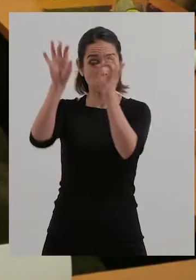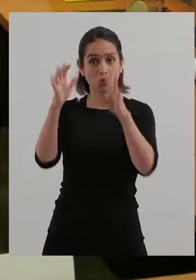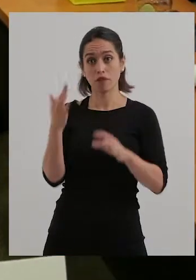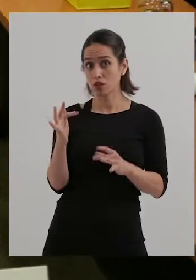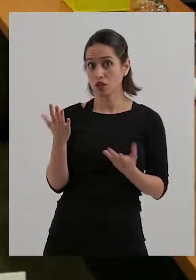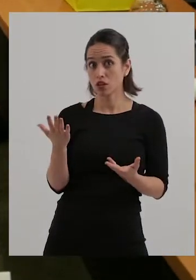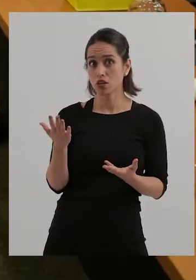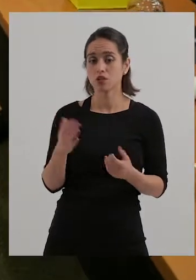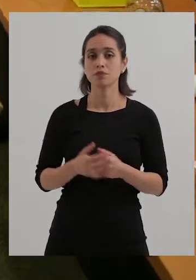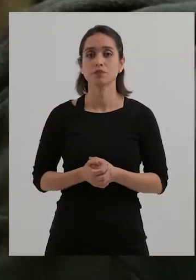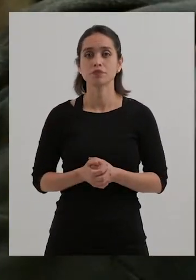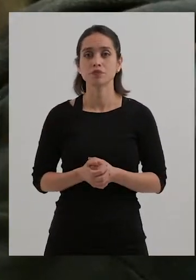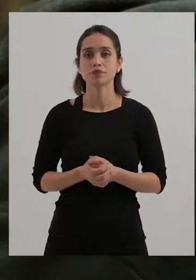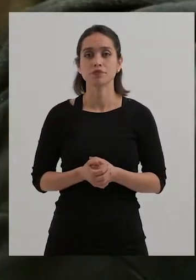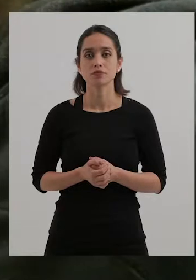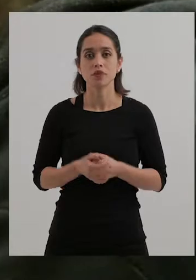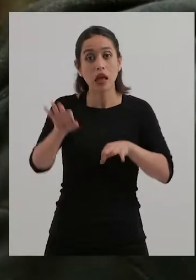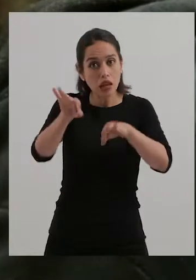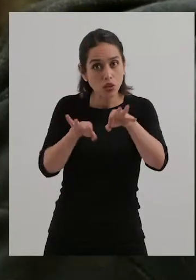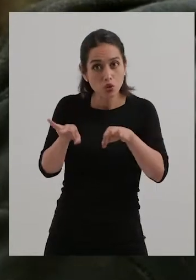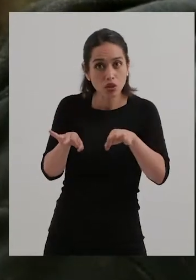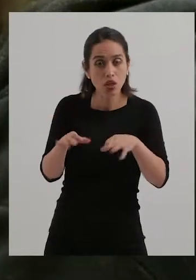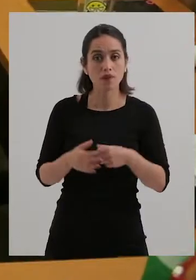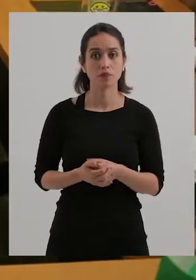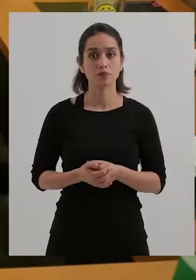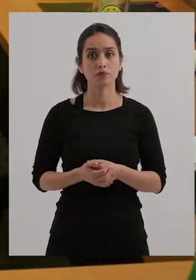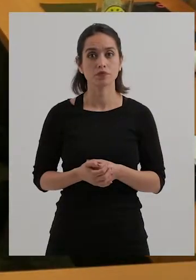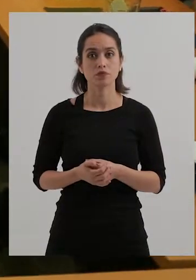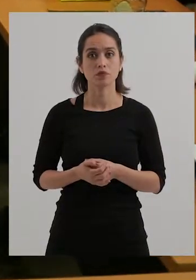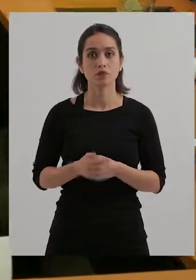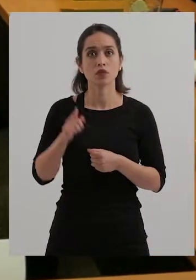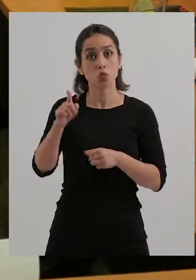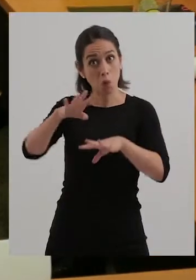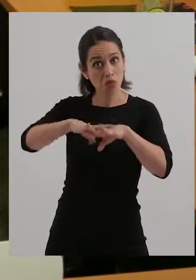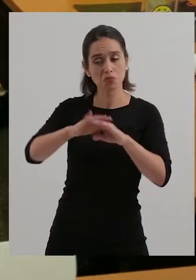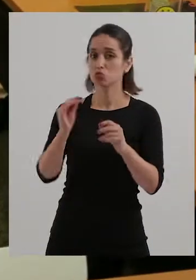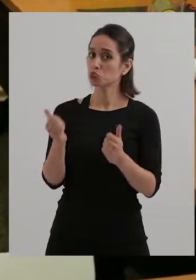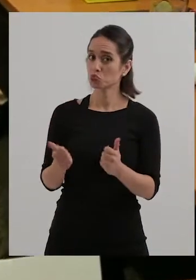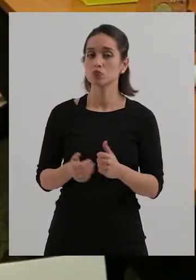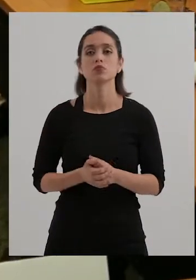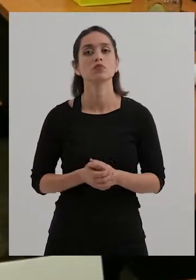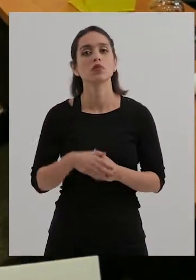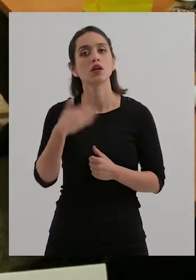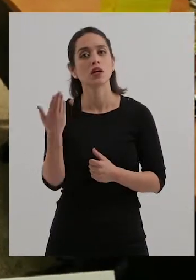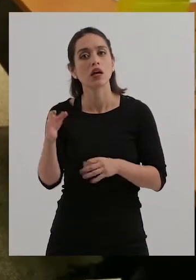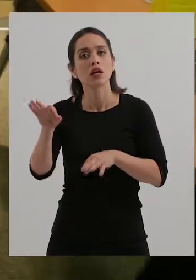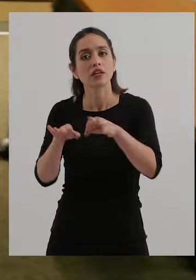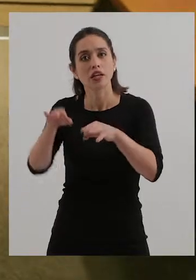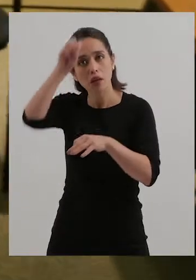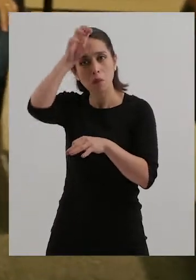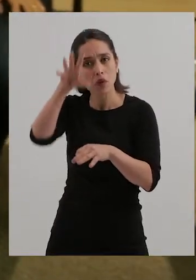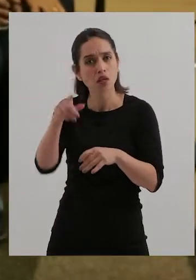Física, electrónica, matemática, súper. Ingeniería libre.